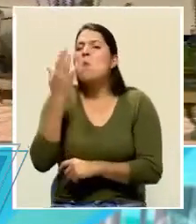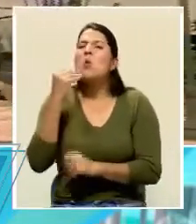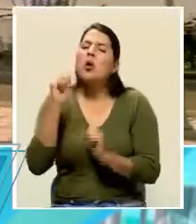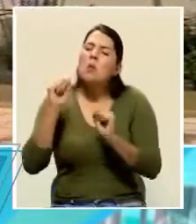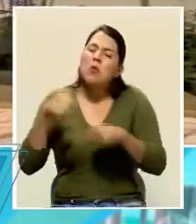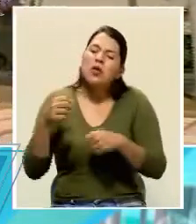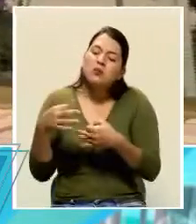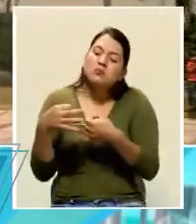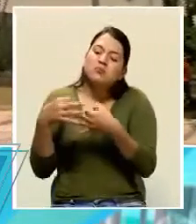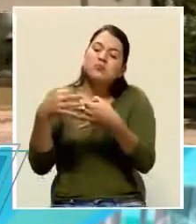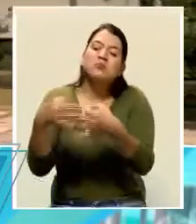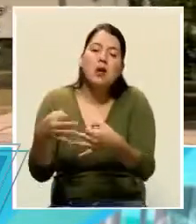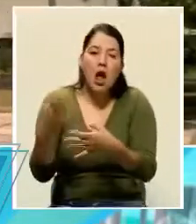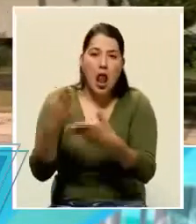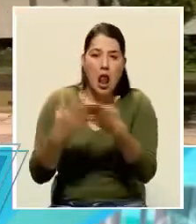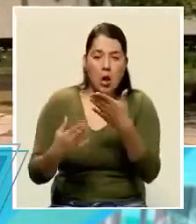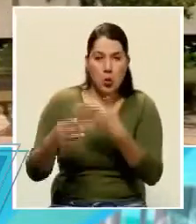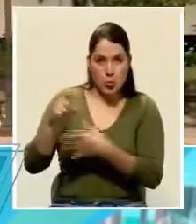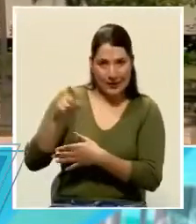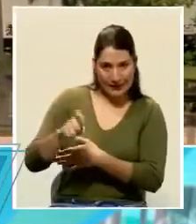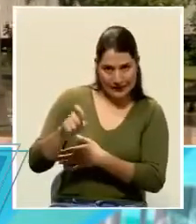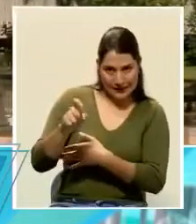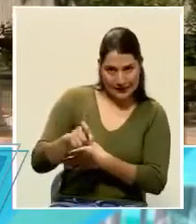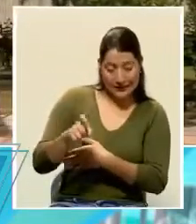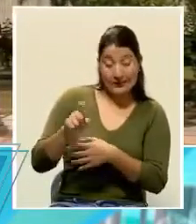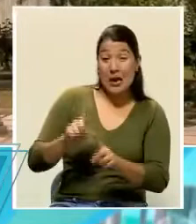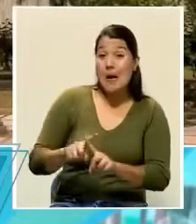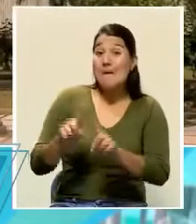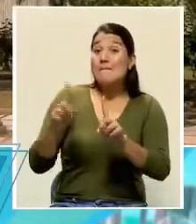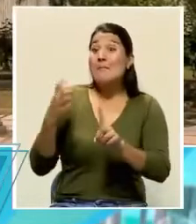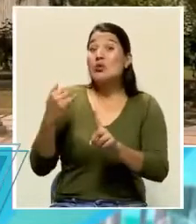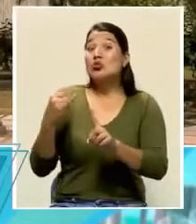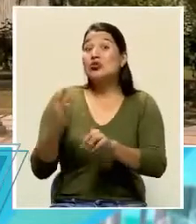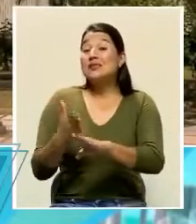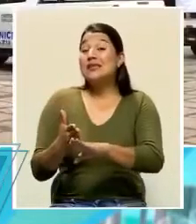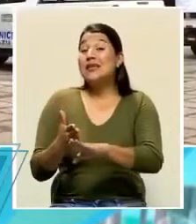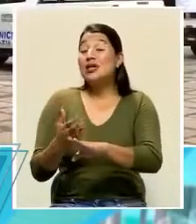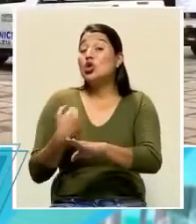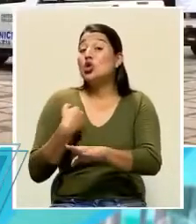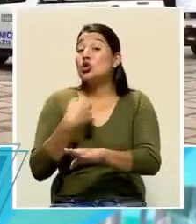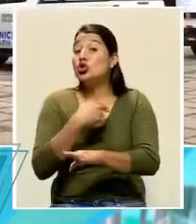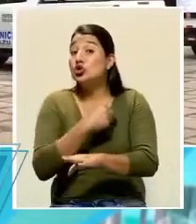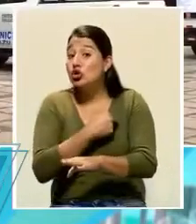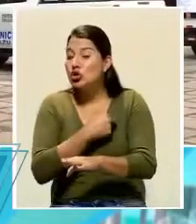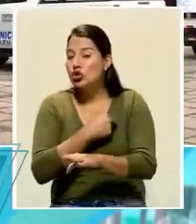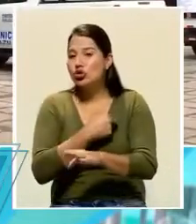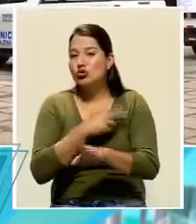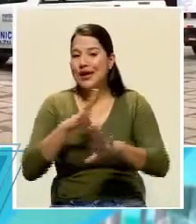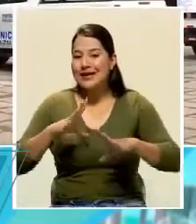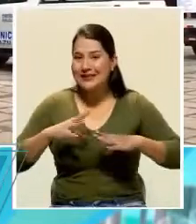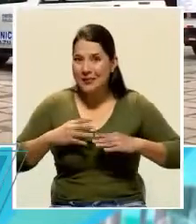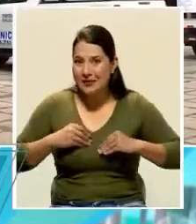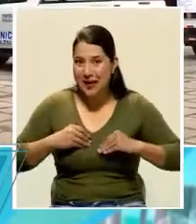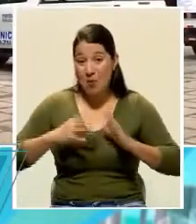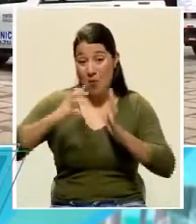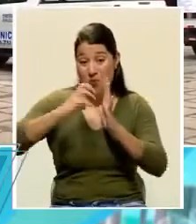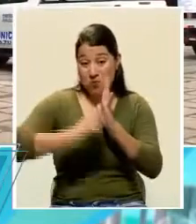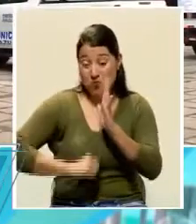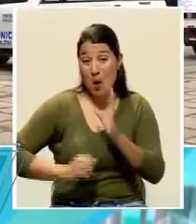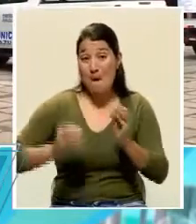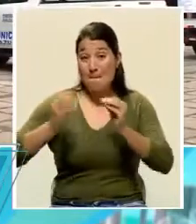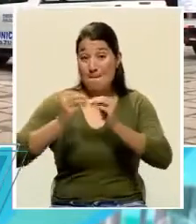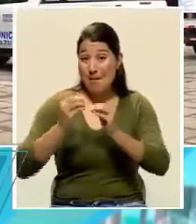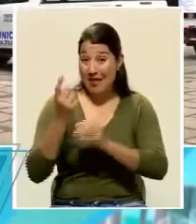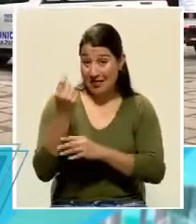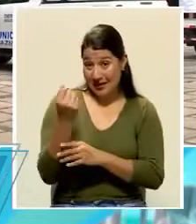necesidades. Pero si se avanza más y se aumenta la reducción, que tiene que ver mucho